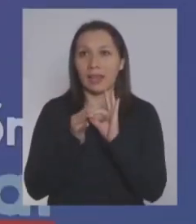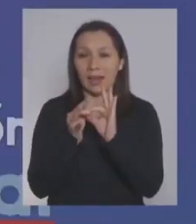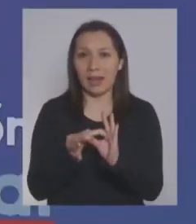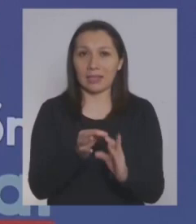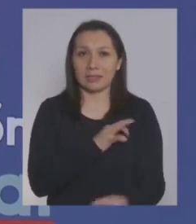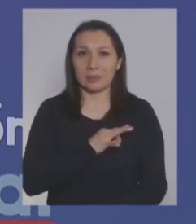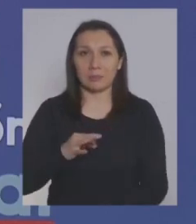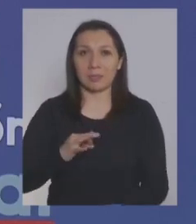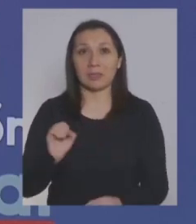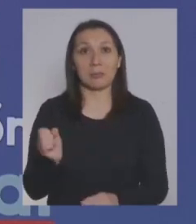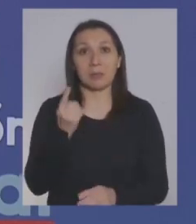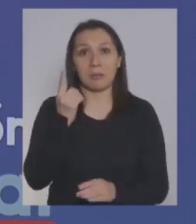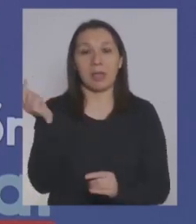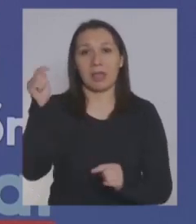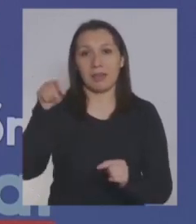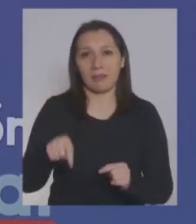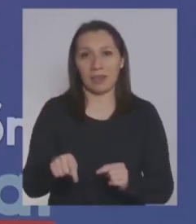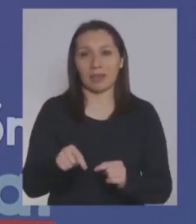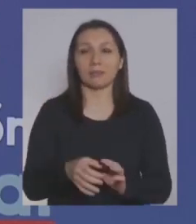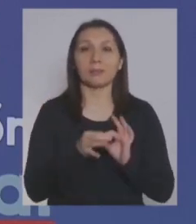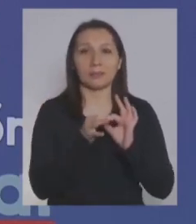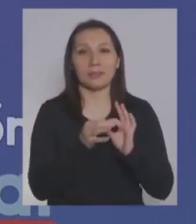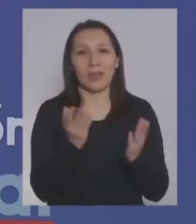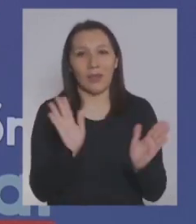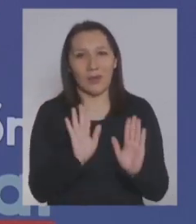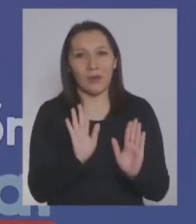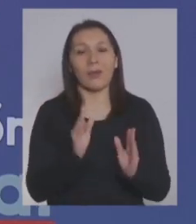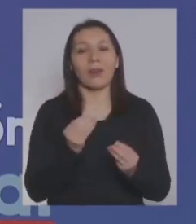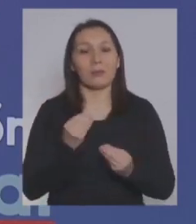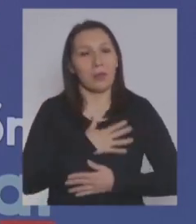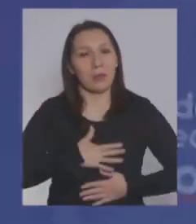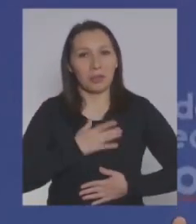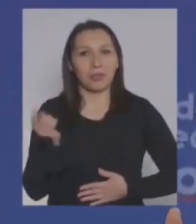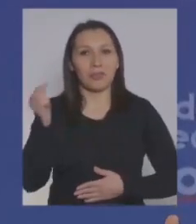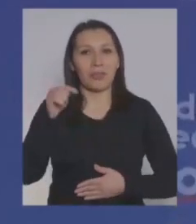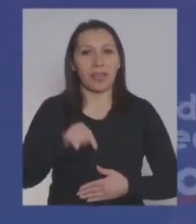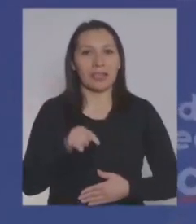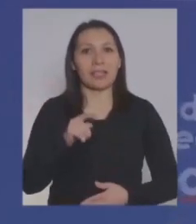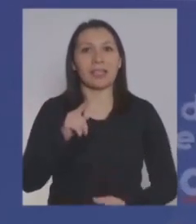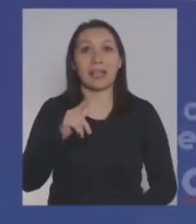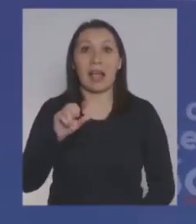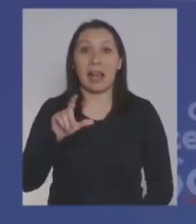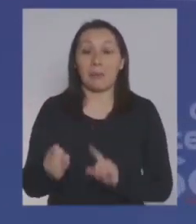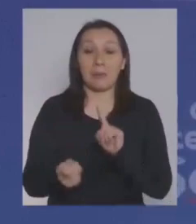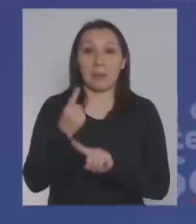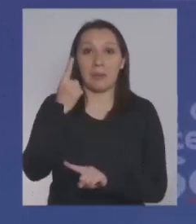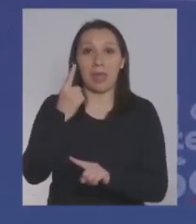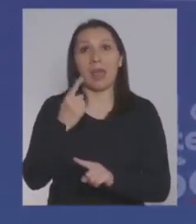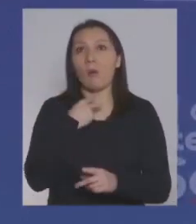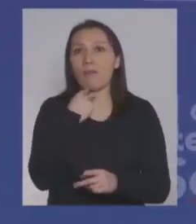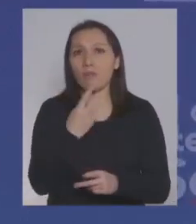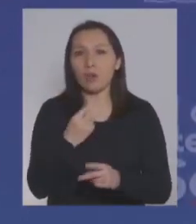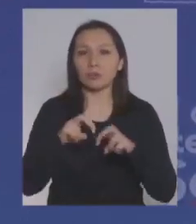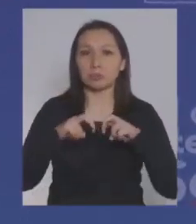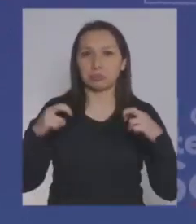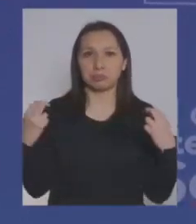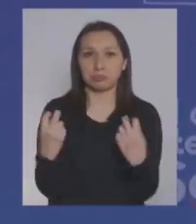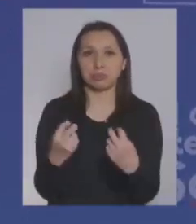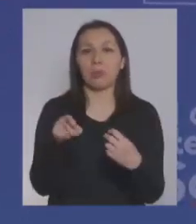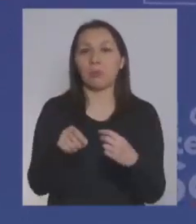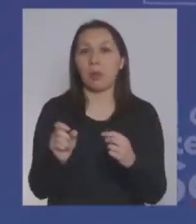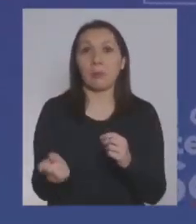ministro, por estar en esta primera vocería. Hola, Carla, ministra. Encantado de estar acá. Muchas gracias. La primera vocería más. Como muy